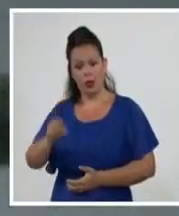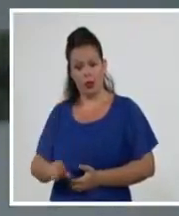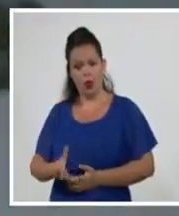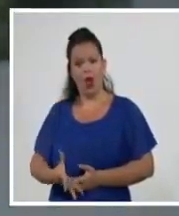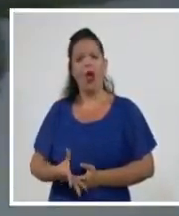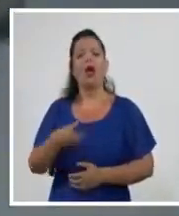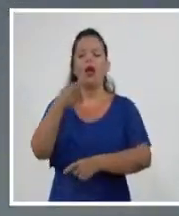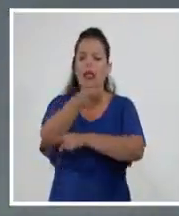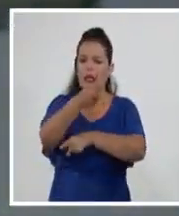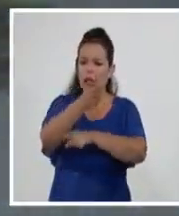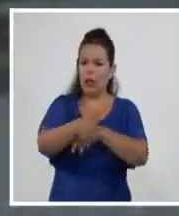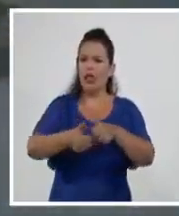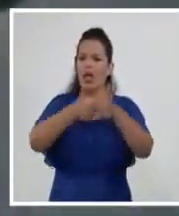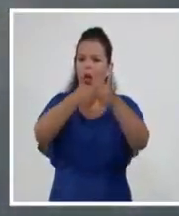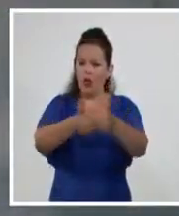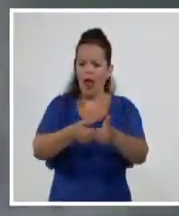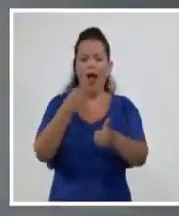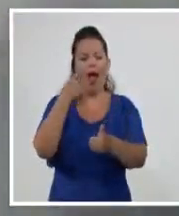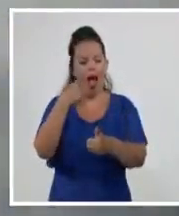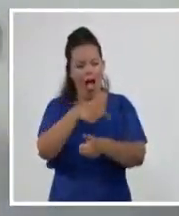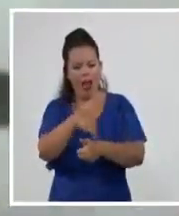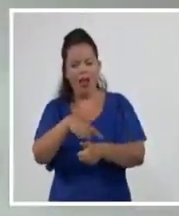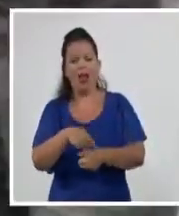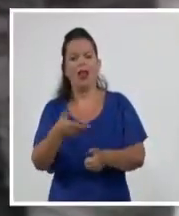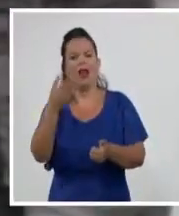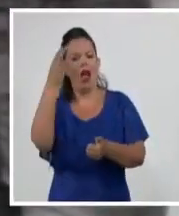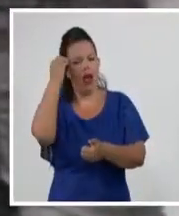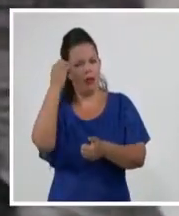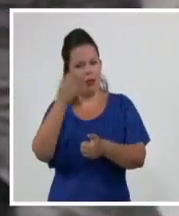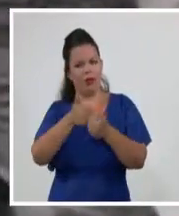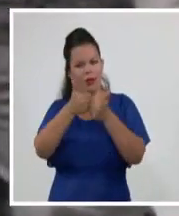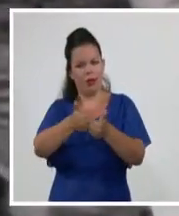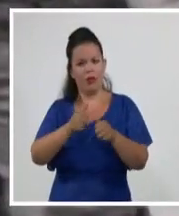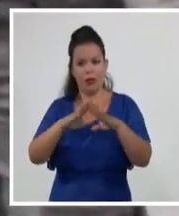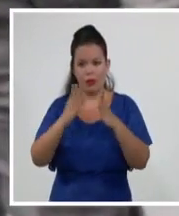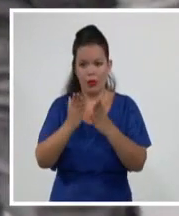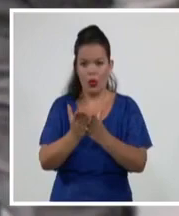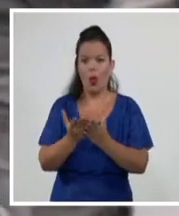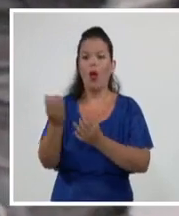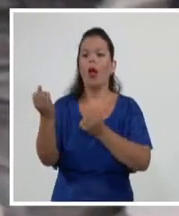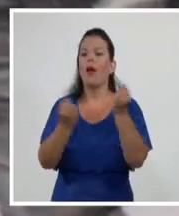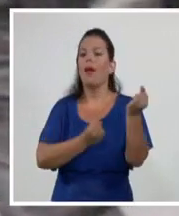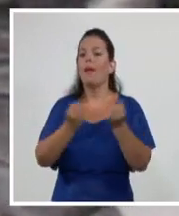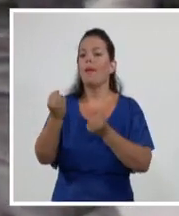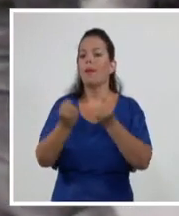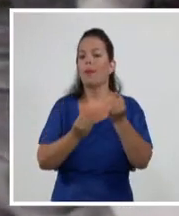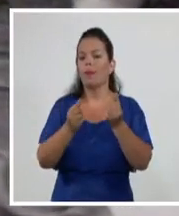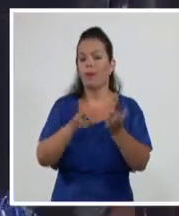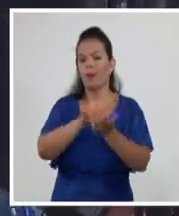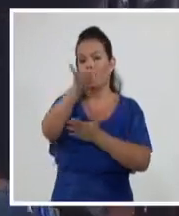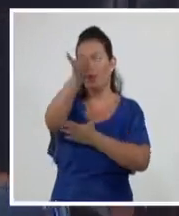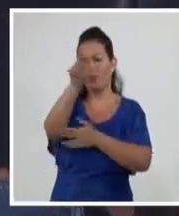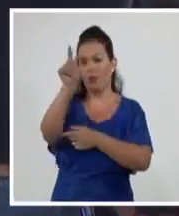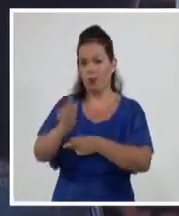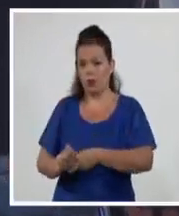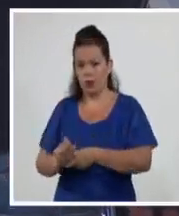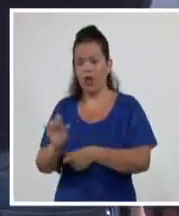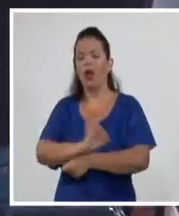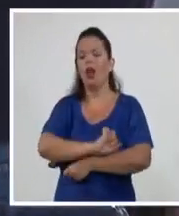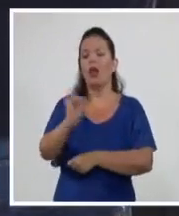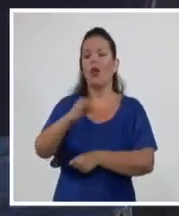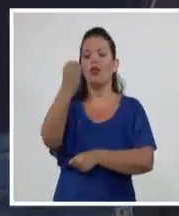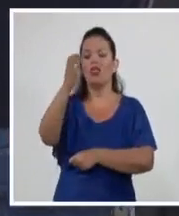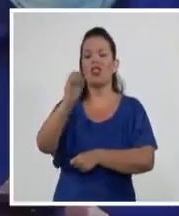El sentimiento y vocación internacionalistas de aviadores y técnicos cubanos graduados en China hace seis décadas también tiene sus